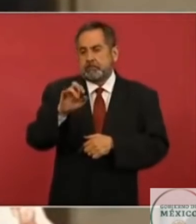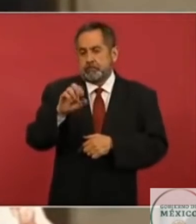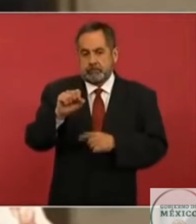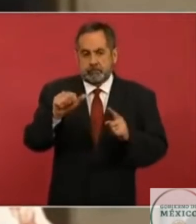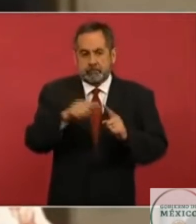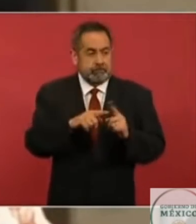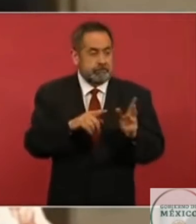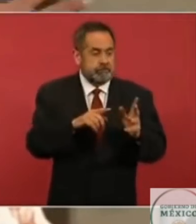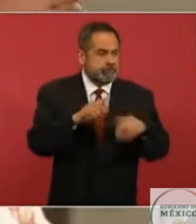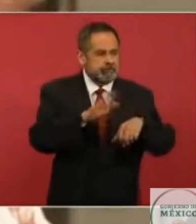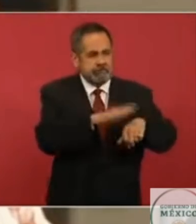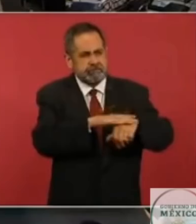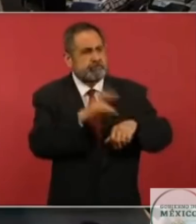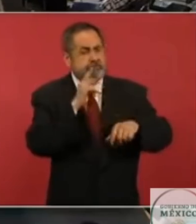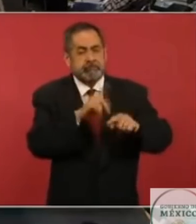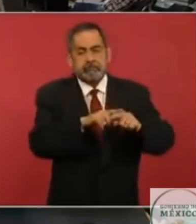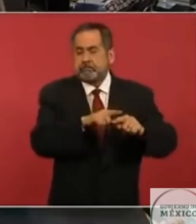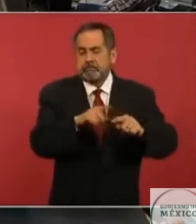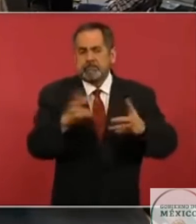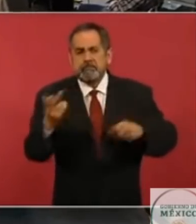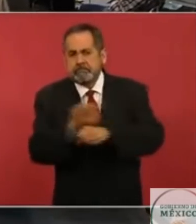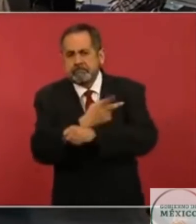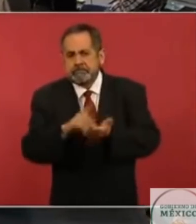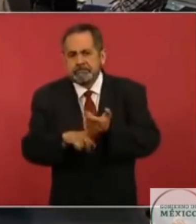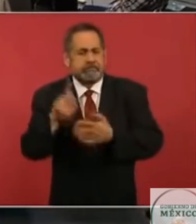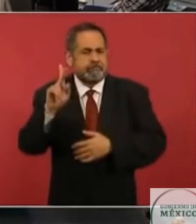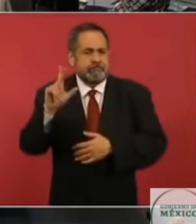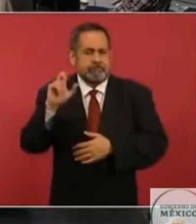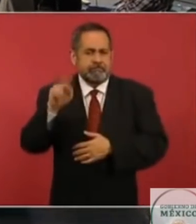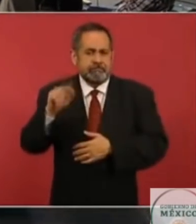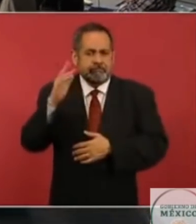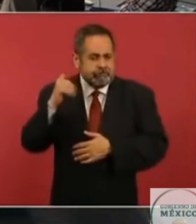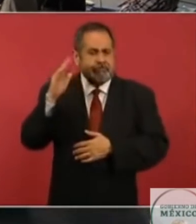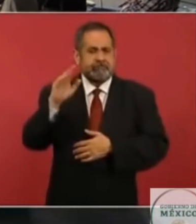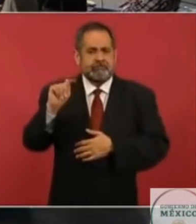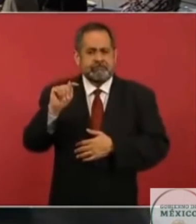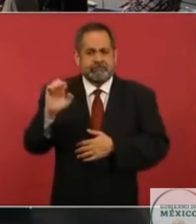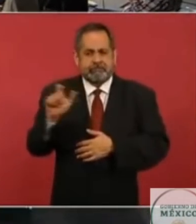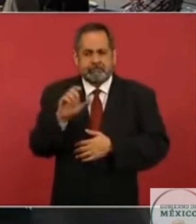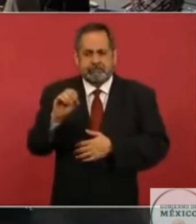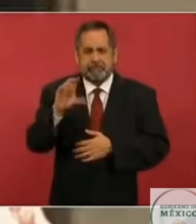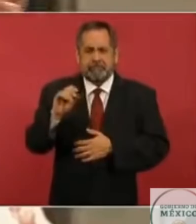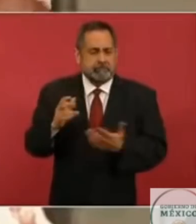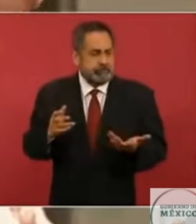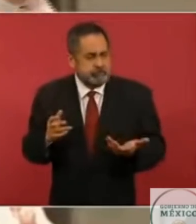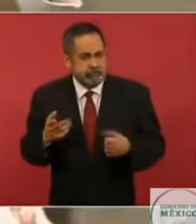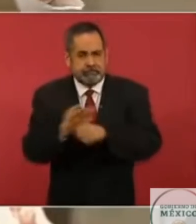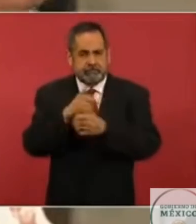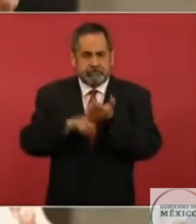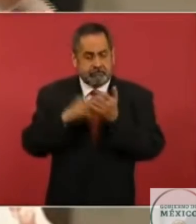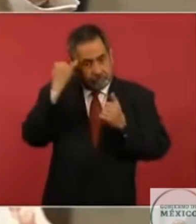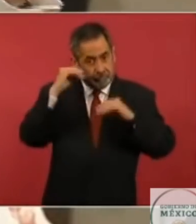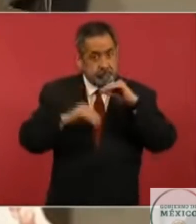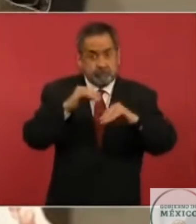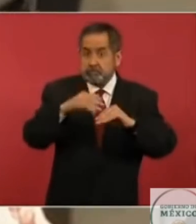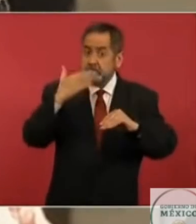a Tabasco. ¿Por qué se murió ese Plan Texcoco que dio y estuvo de grandes ingenieros y durante mucho tiempo y con aves y era un